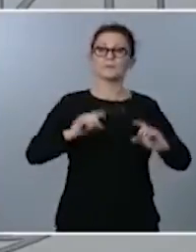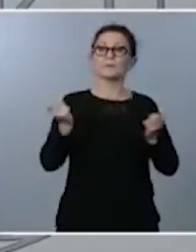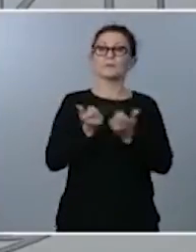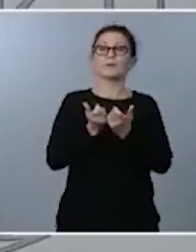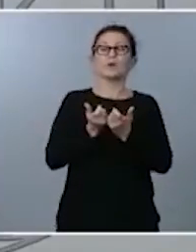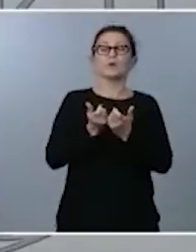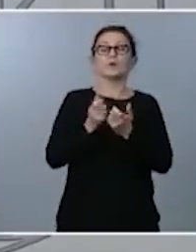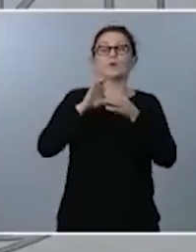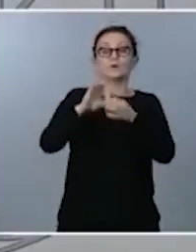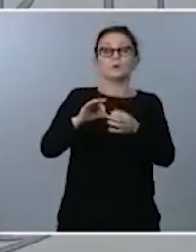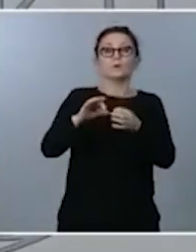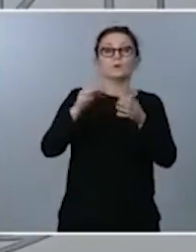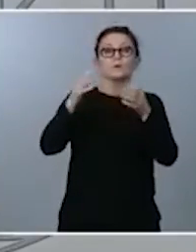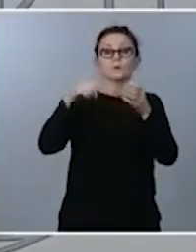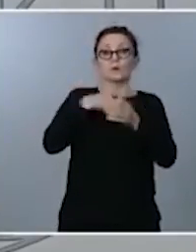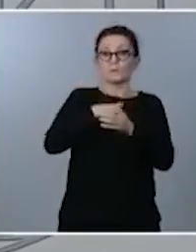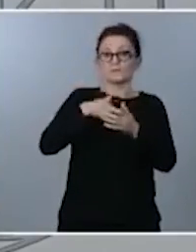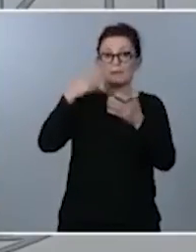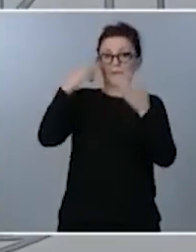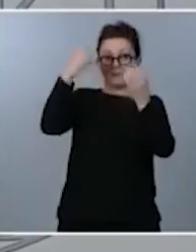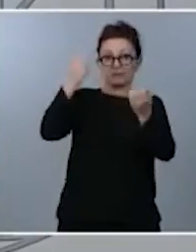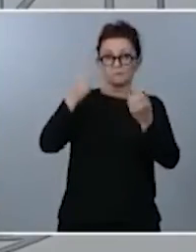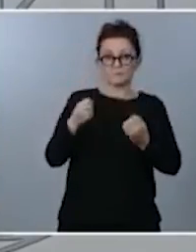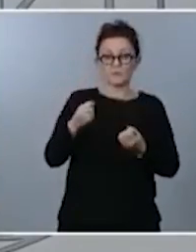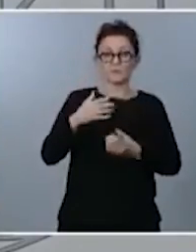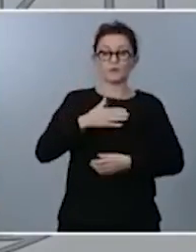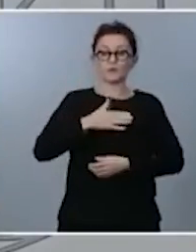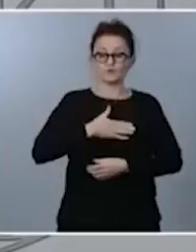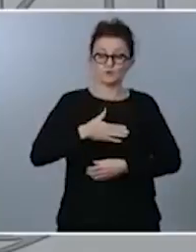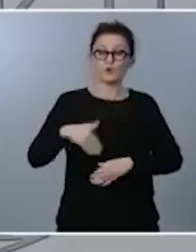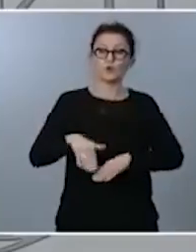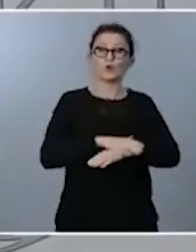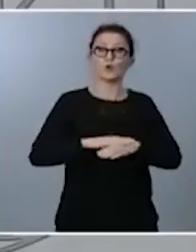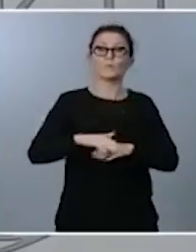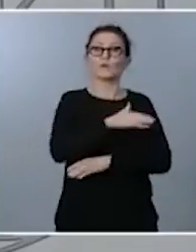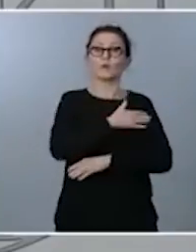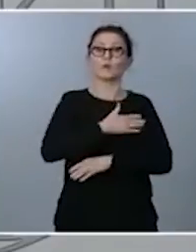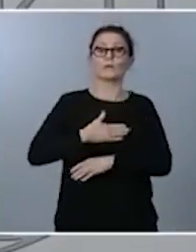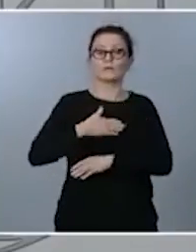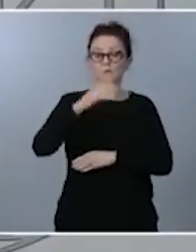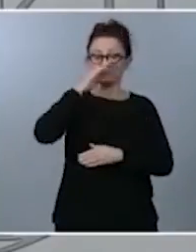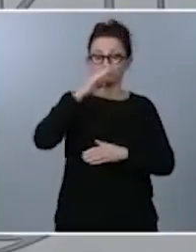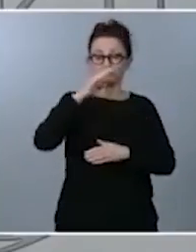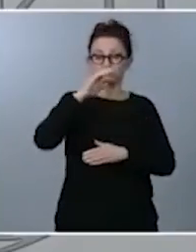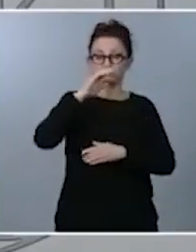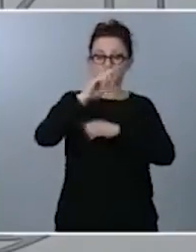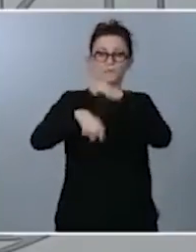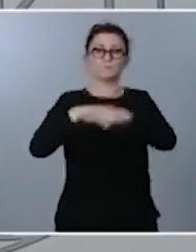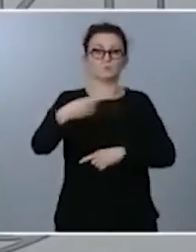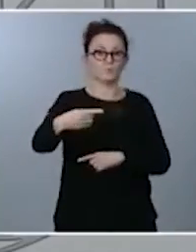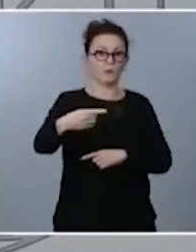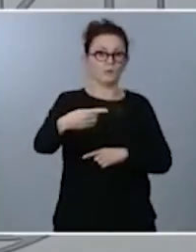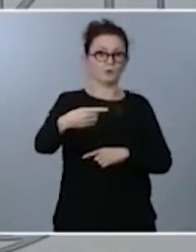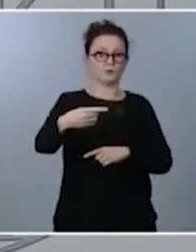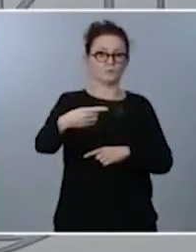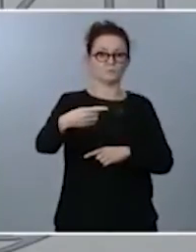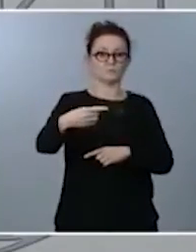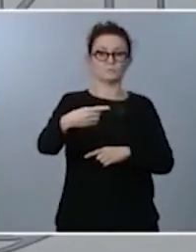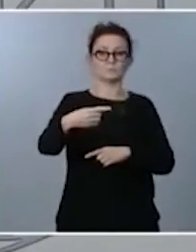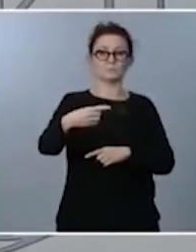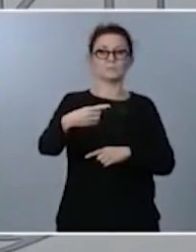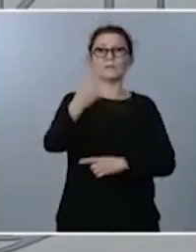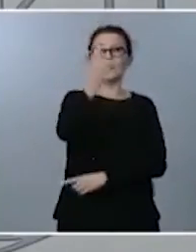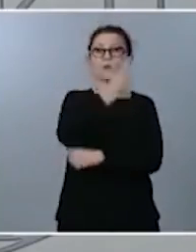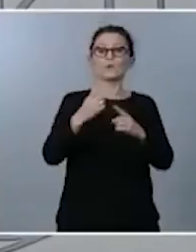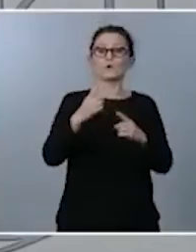que tiene el gobierno es de que en el plazo de un año es decir para los próximos presupuestos al menos en alguna de las figuras fiscales tengamos